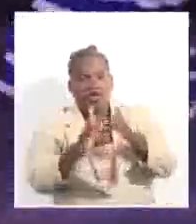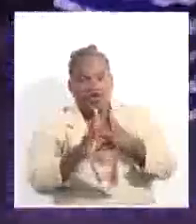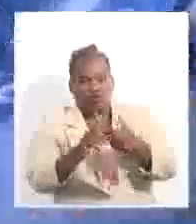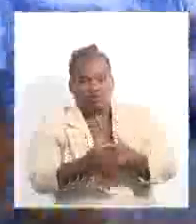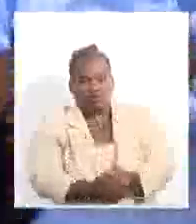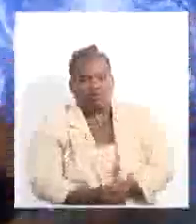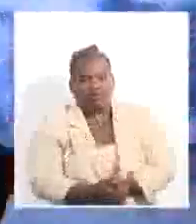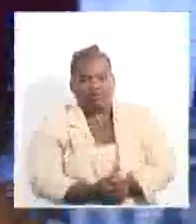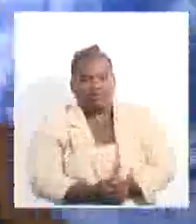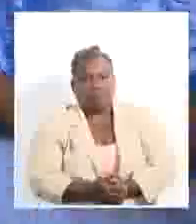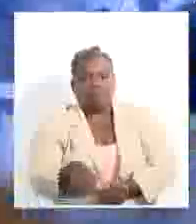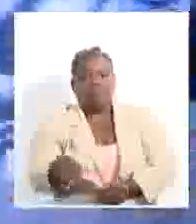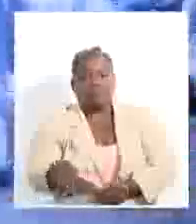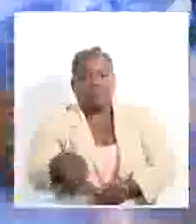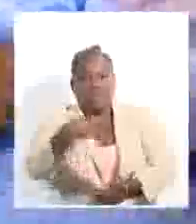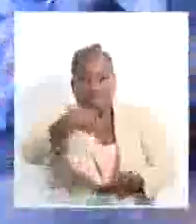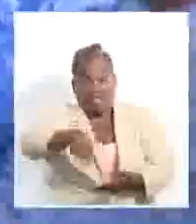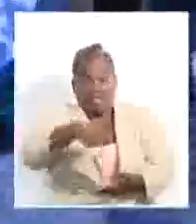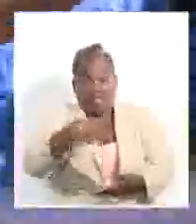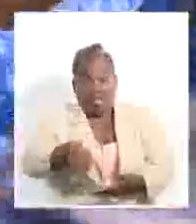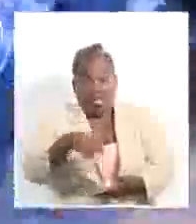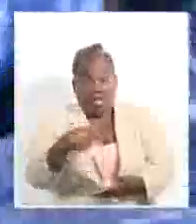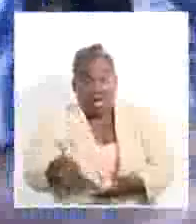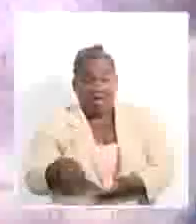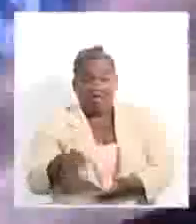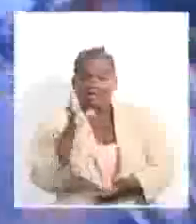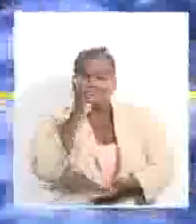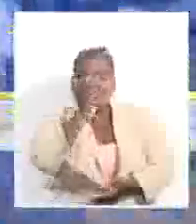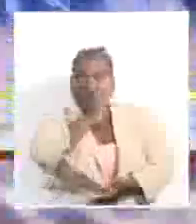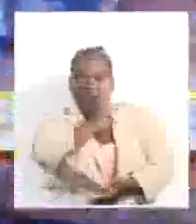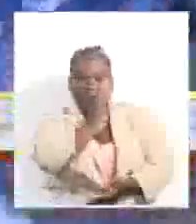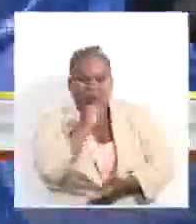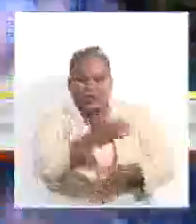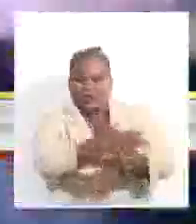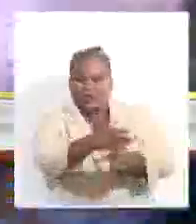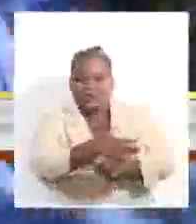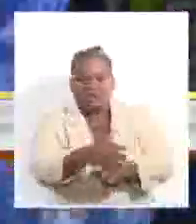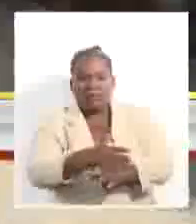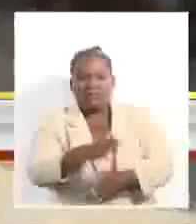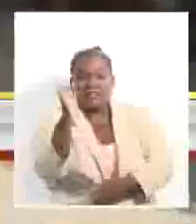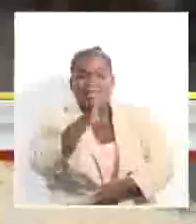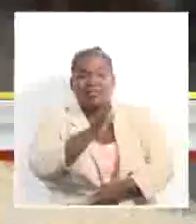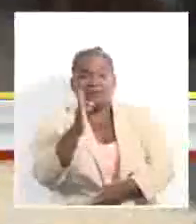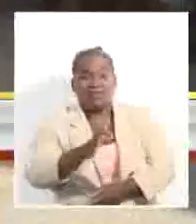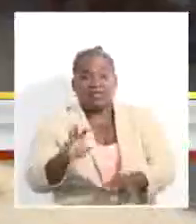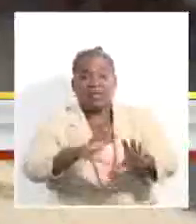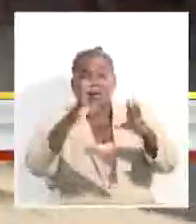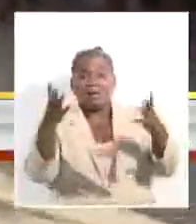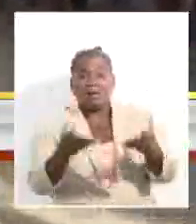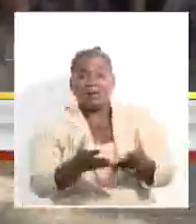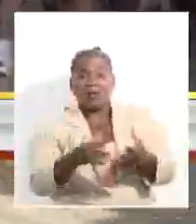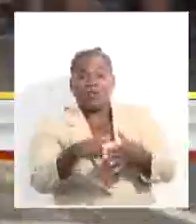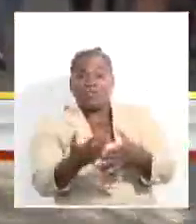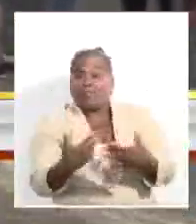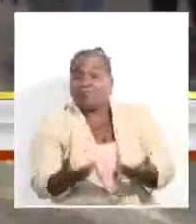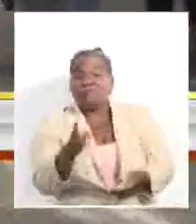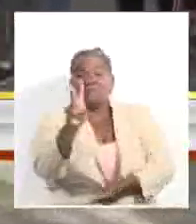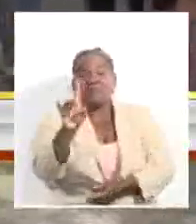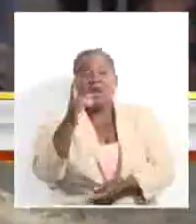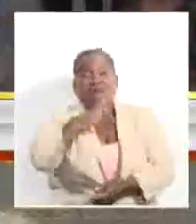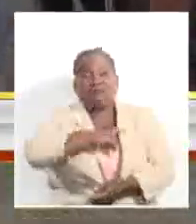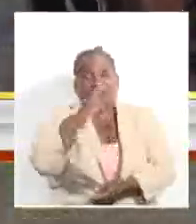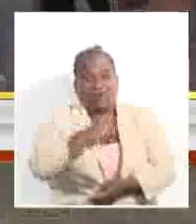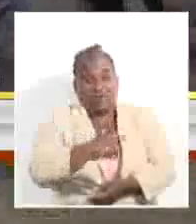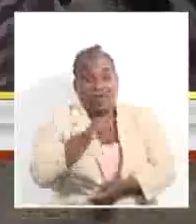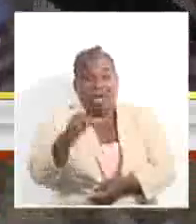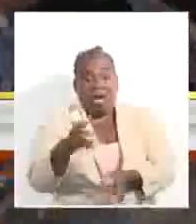La danza enigmática, elegante, sin fronteras, diversa e inclusiva está de fiesta en el mundo el venidero 29 de abril. Razón por la cual